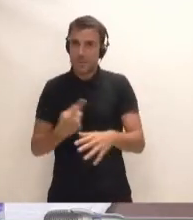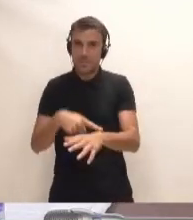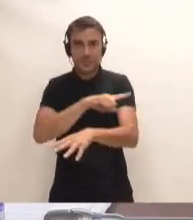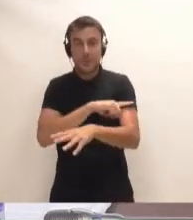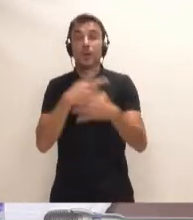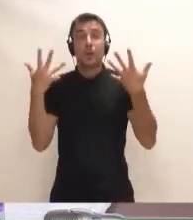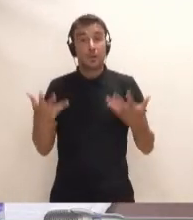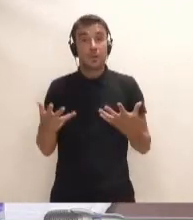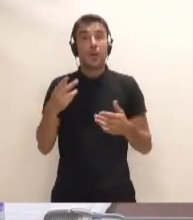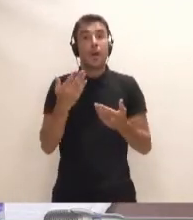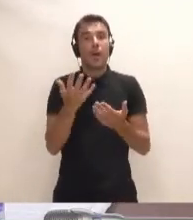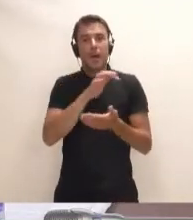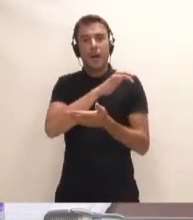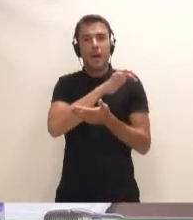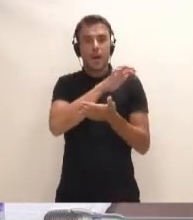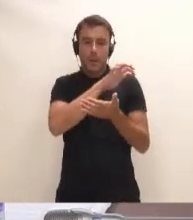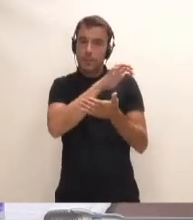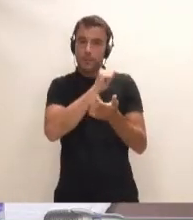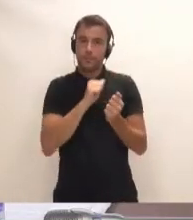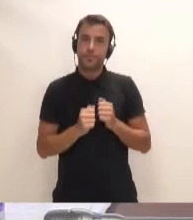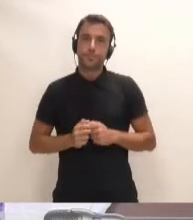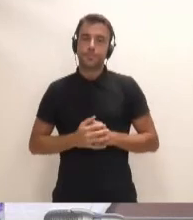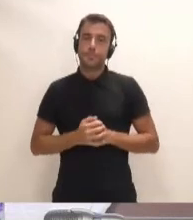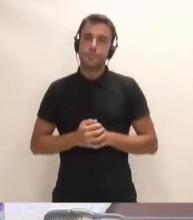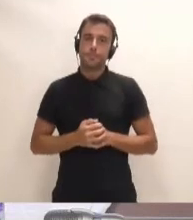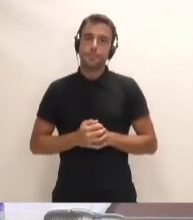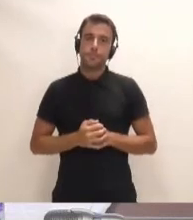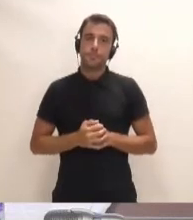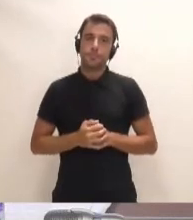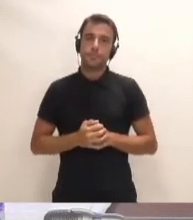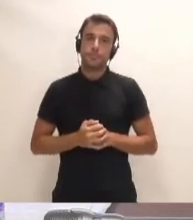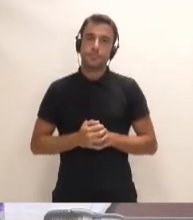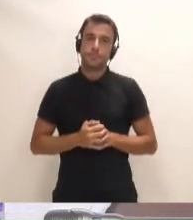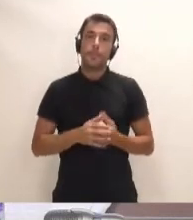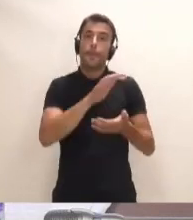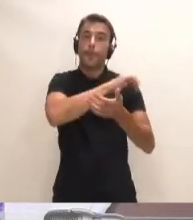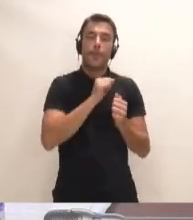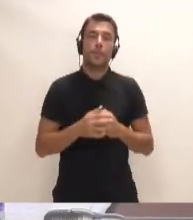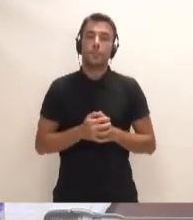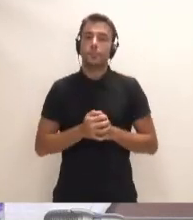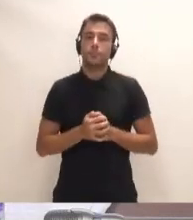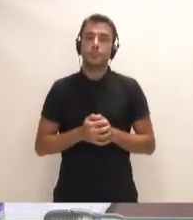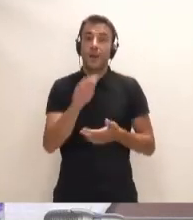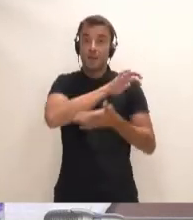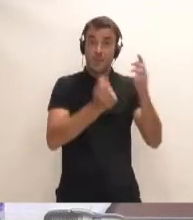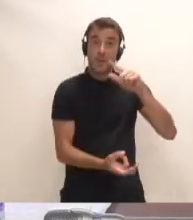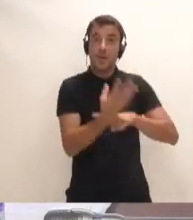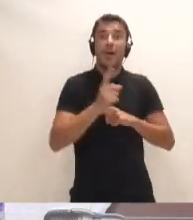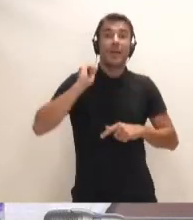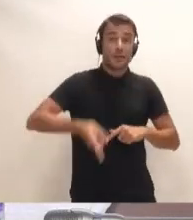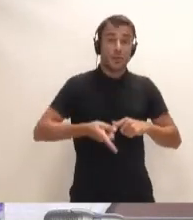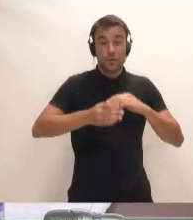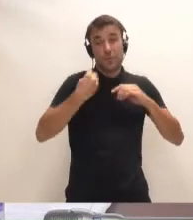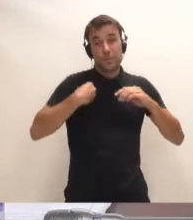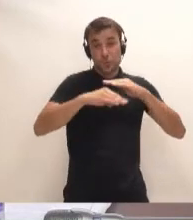bueno, pues el informe ha sido aportado, que el informe elaborado por la directora de sostenibilidad